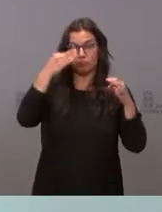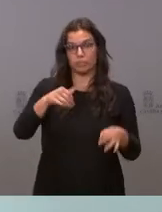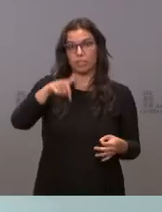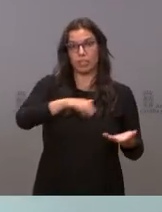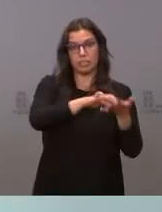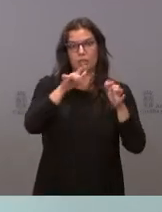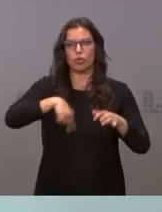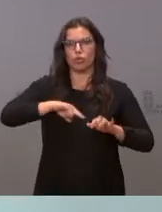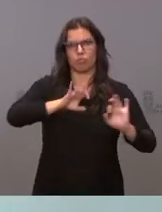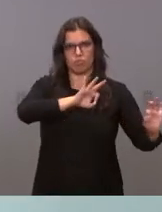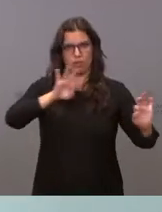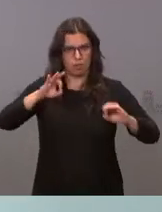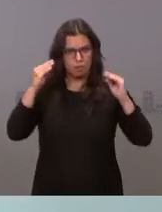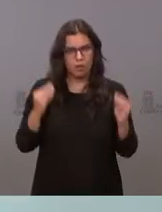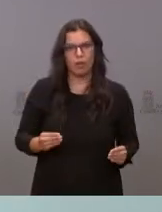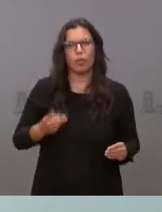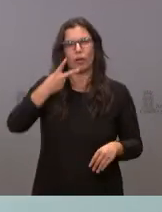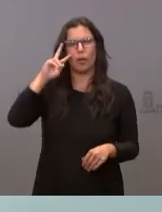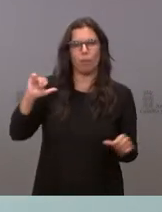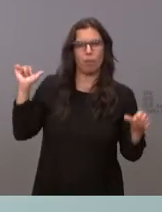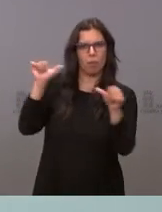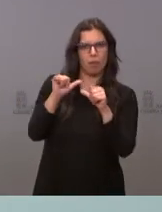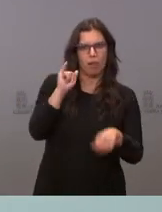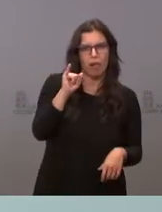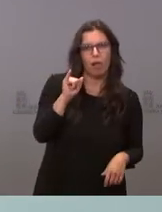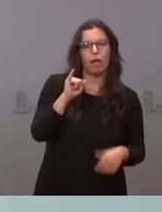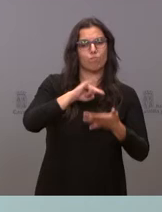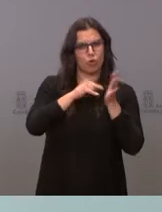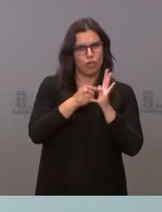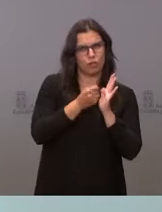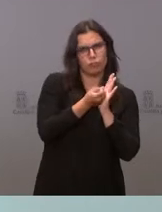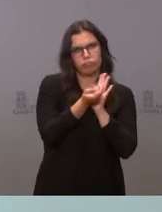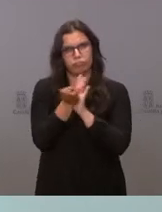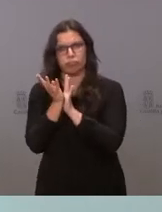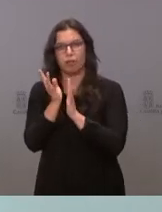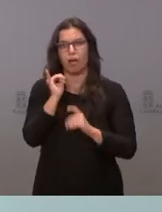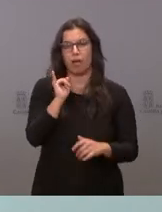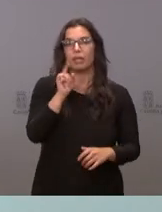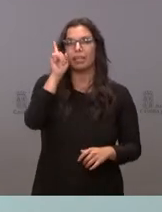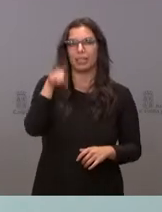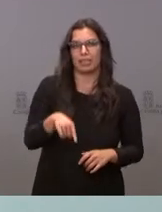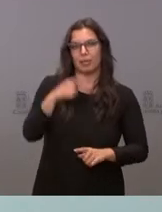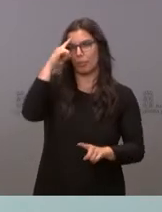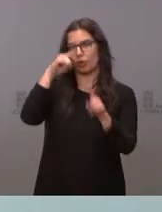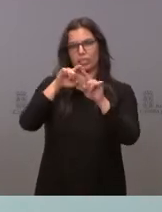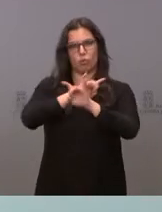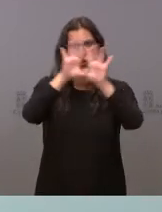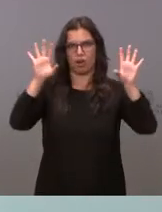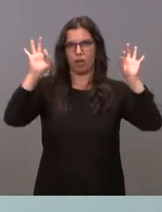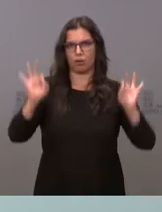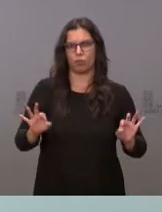preparados, tenemos experiencia, tenemos proyectos y además tenemos claros los objetivos.